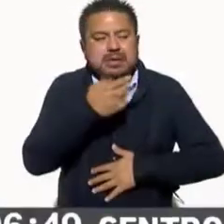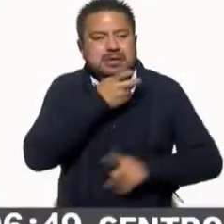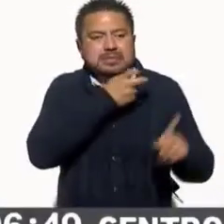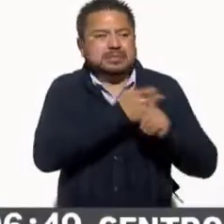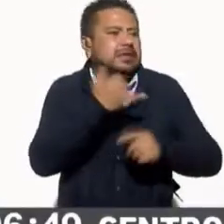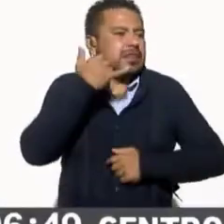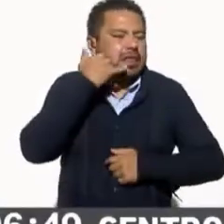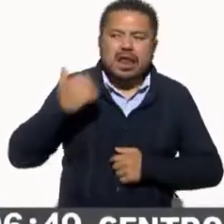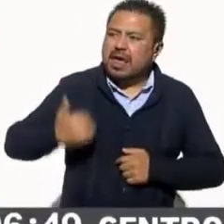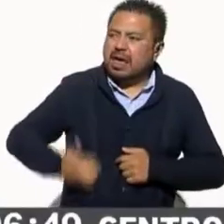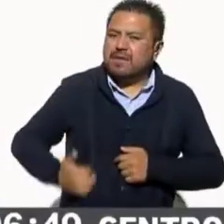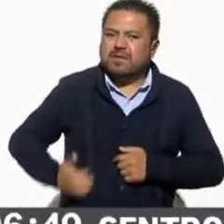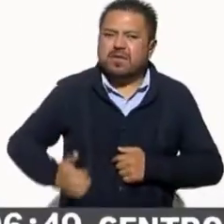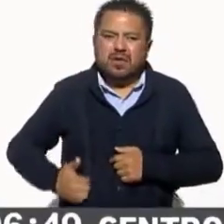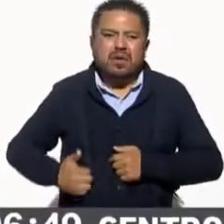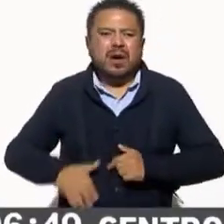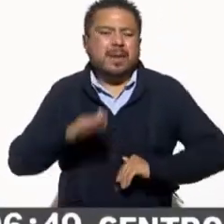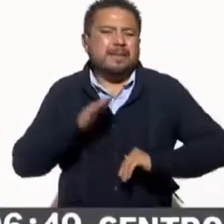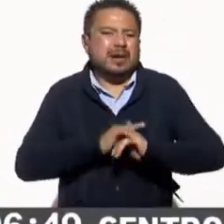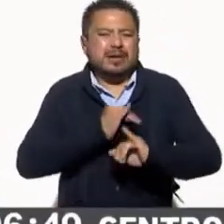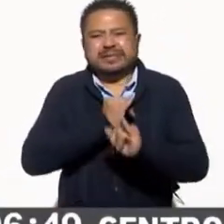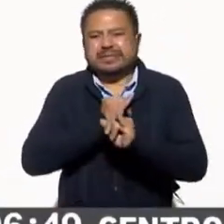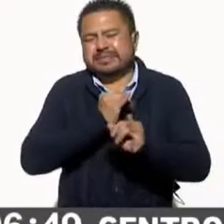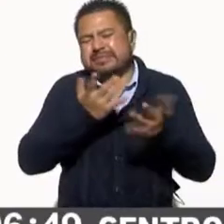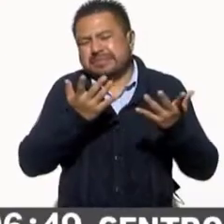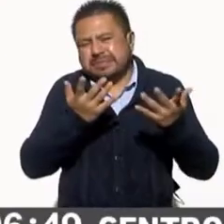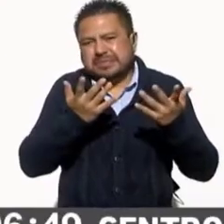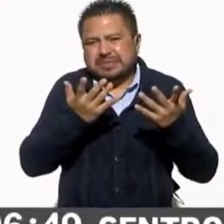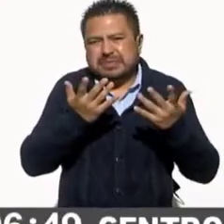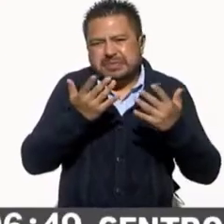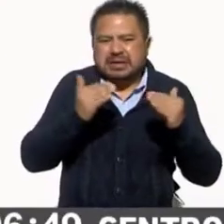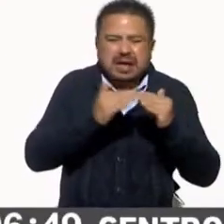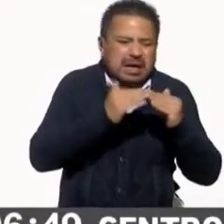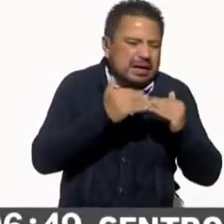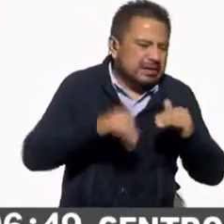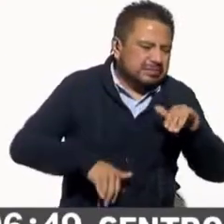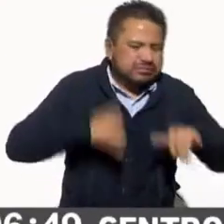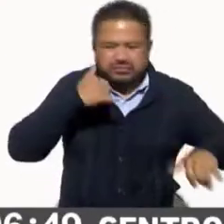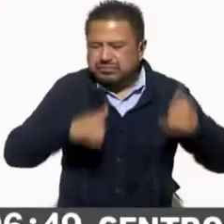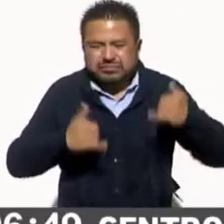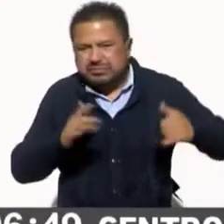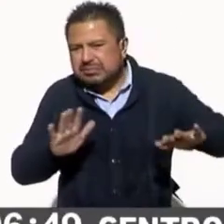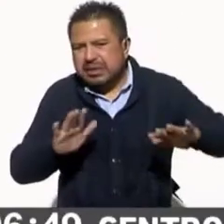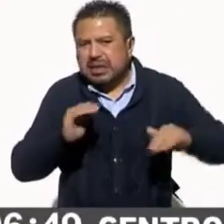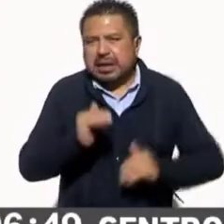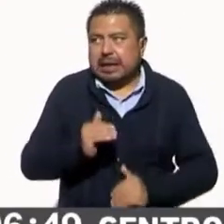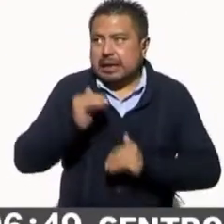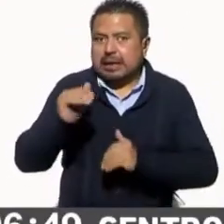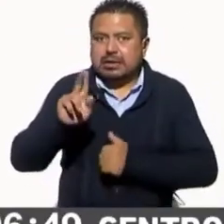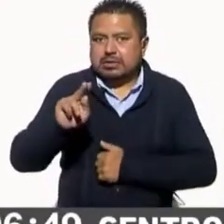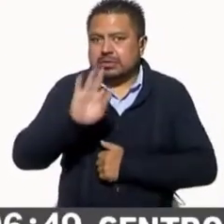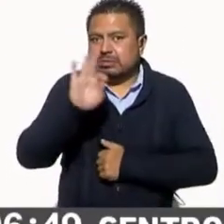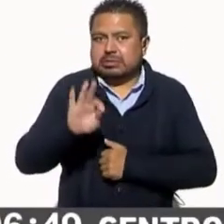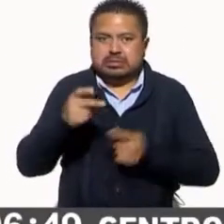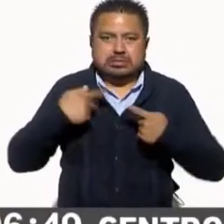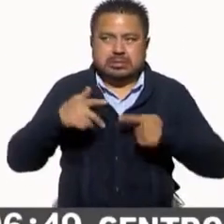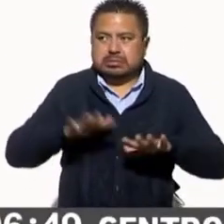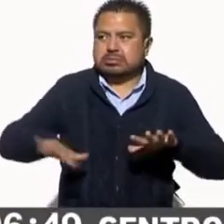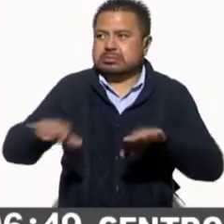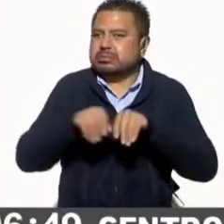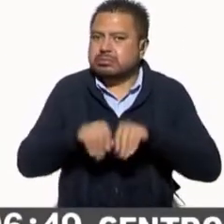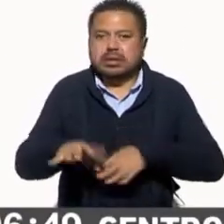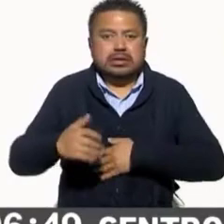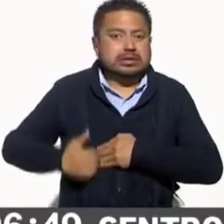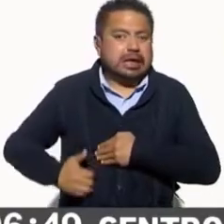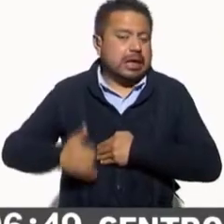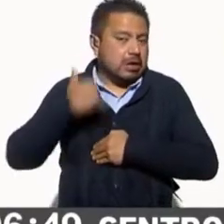más que las líneas en hogares, llegan ya casi al 80% de la población, pues no tiene